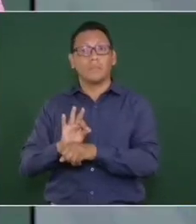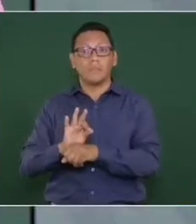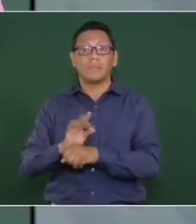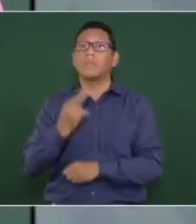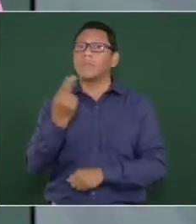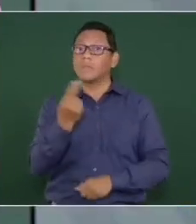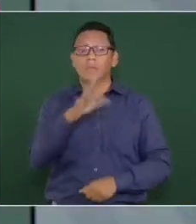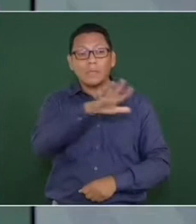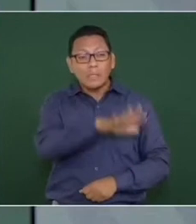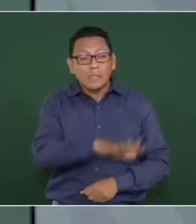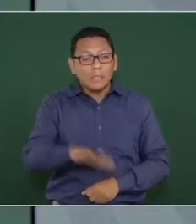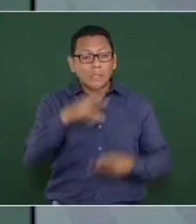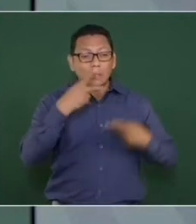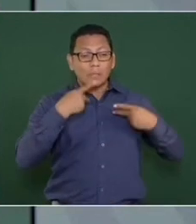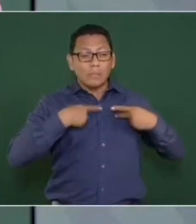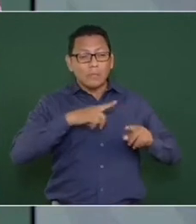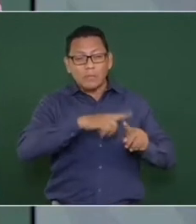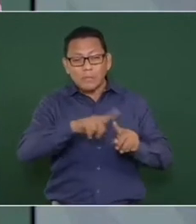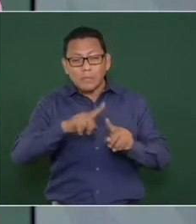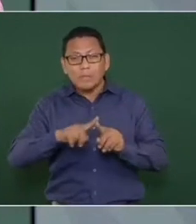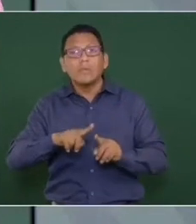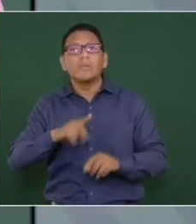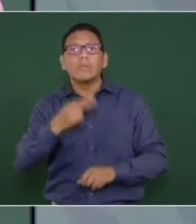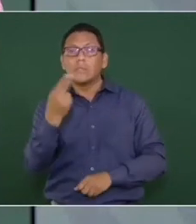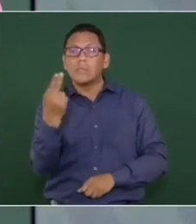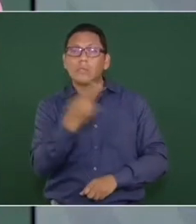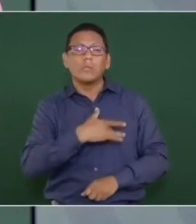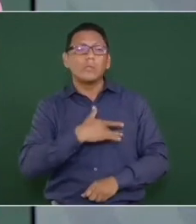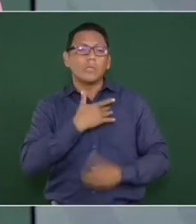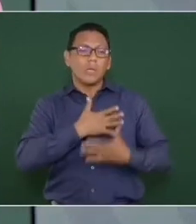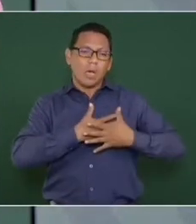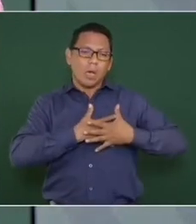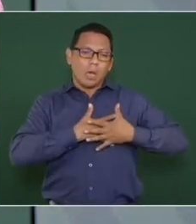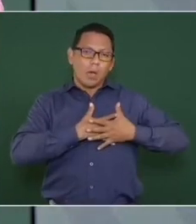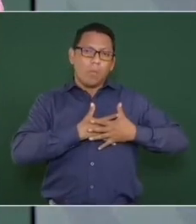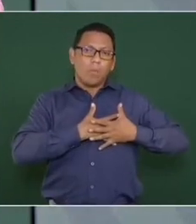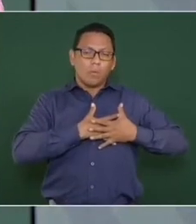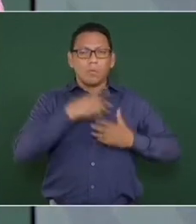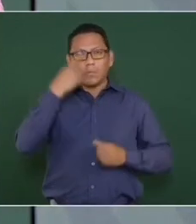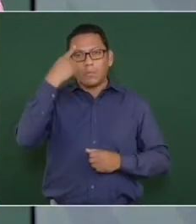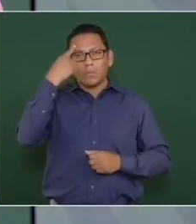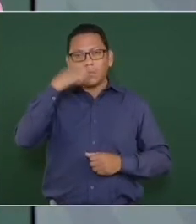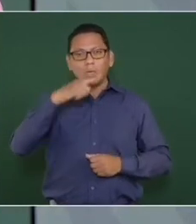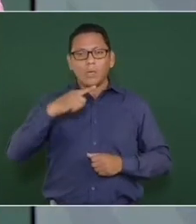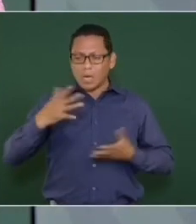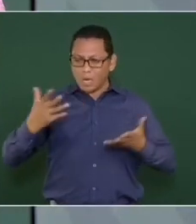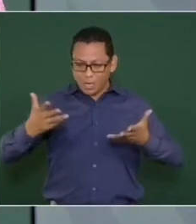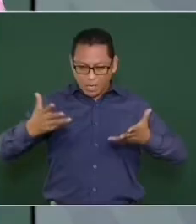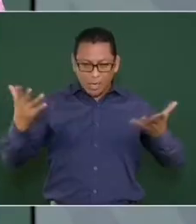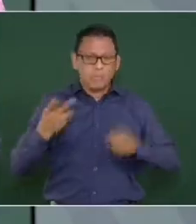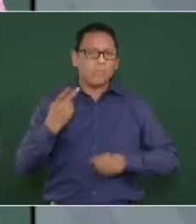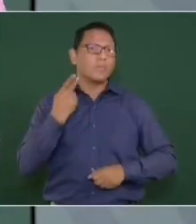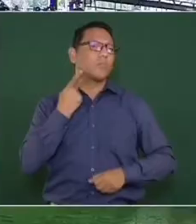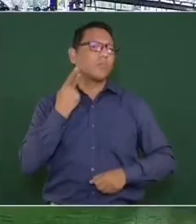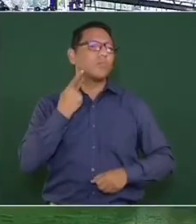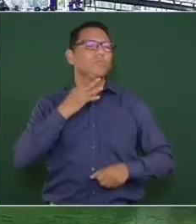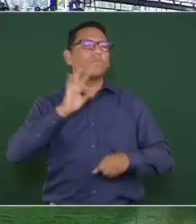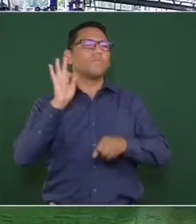Hay que tenerle amor al pueblo para ser político